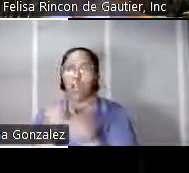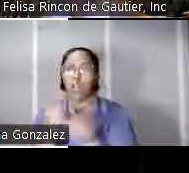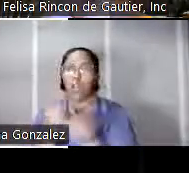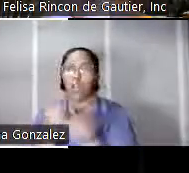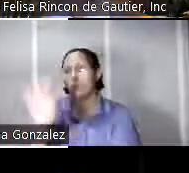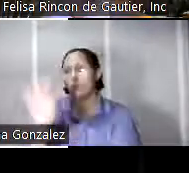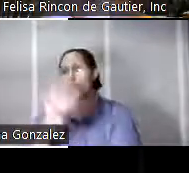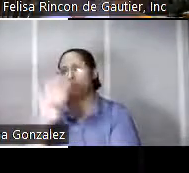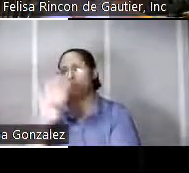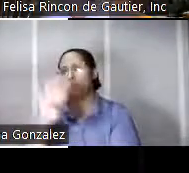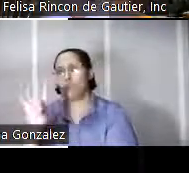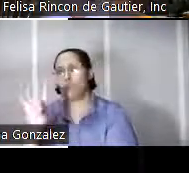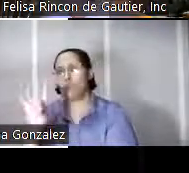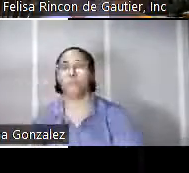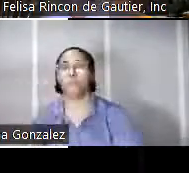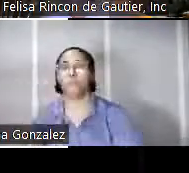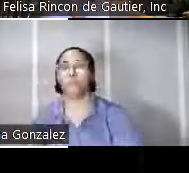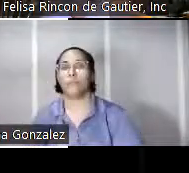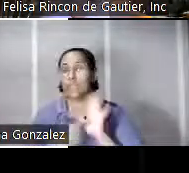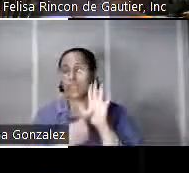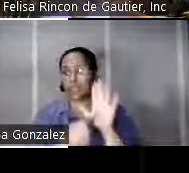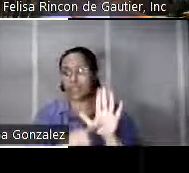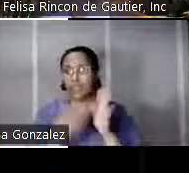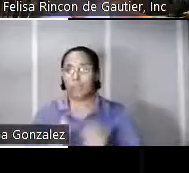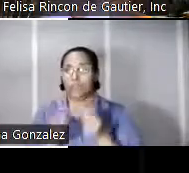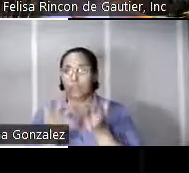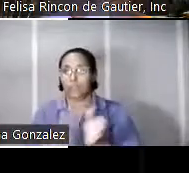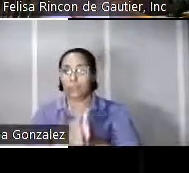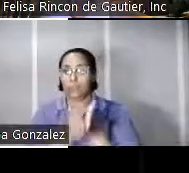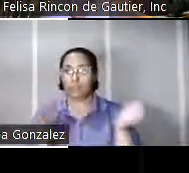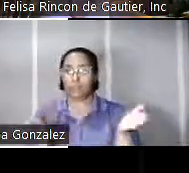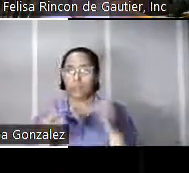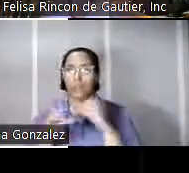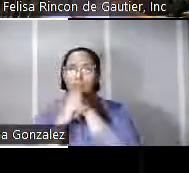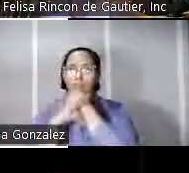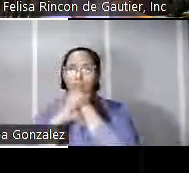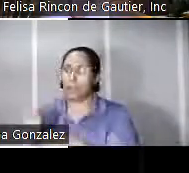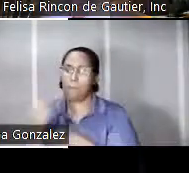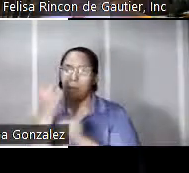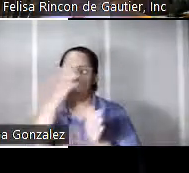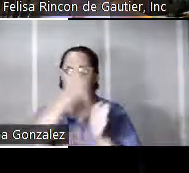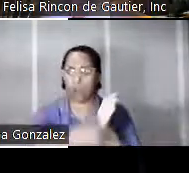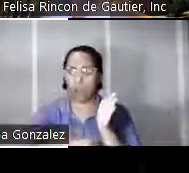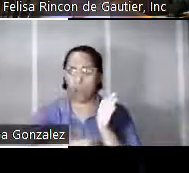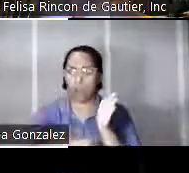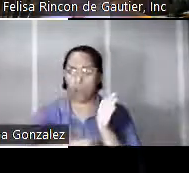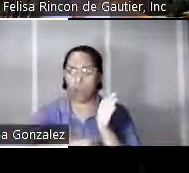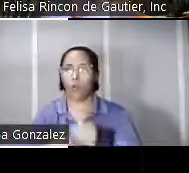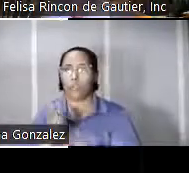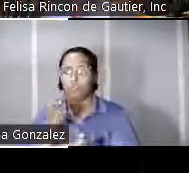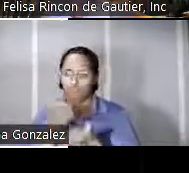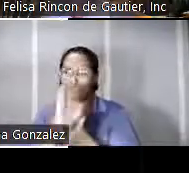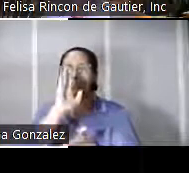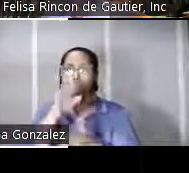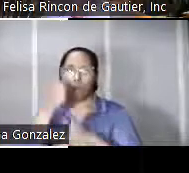y en esa revista de esa edición de guión se publicó el primer capítulo del derecho de nacer que ustedes